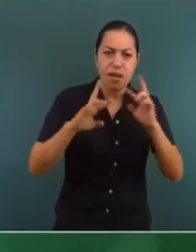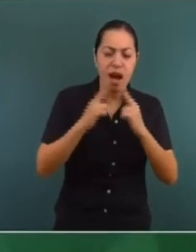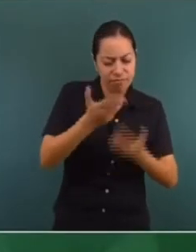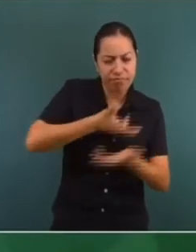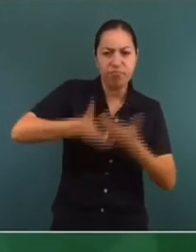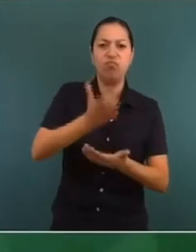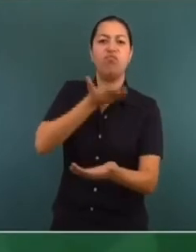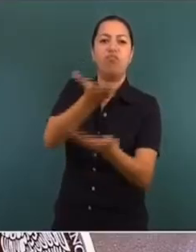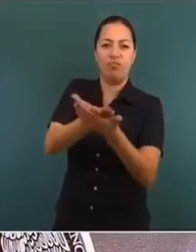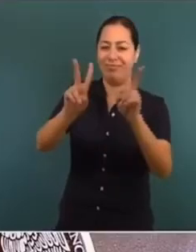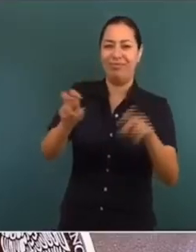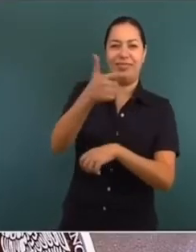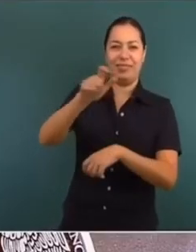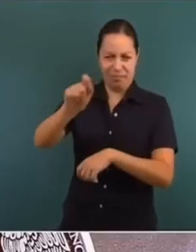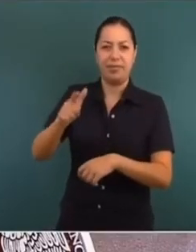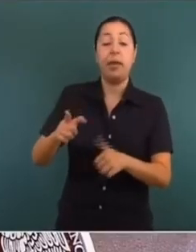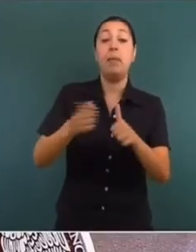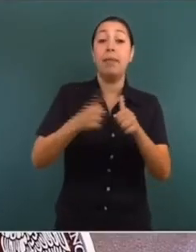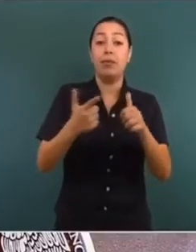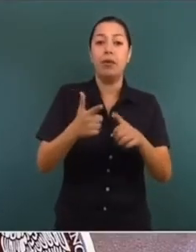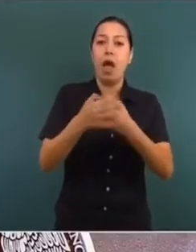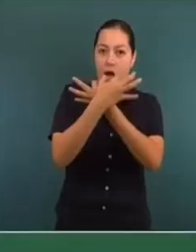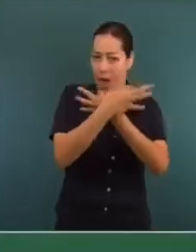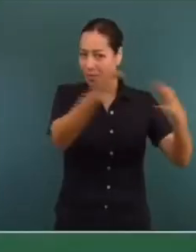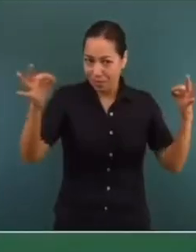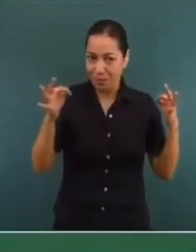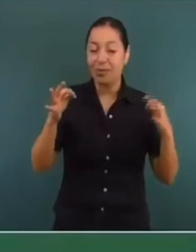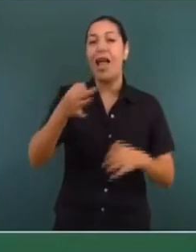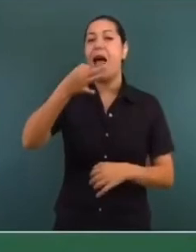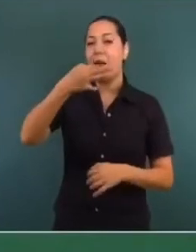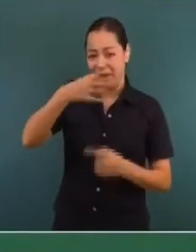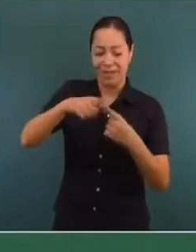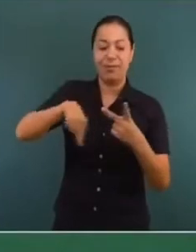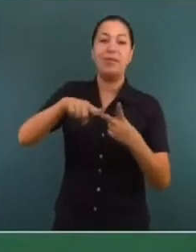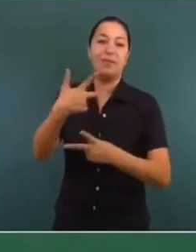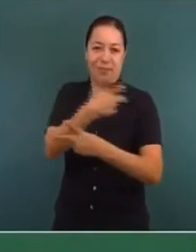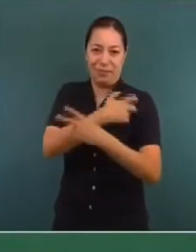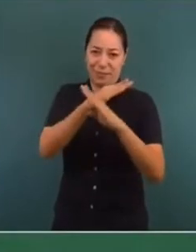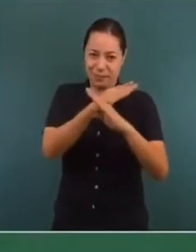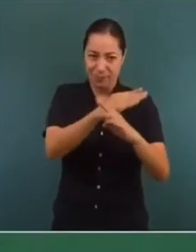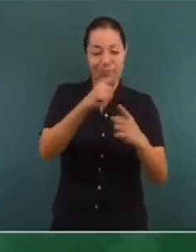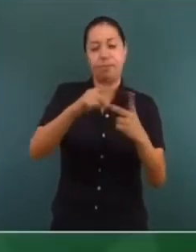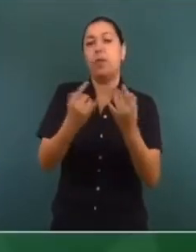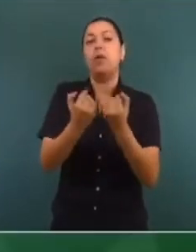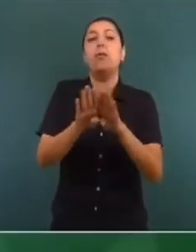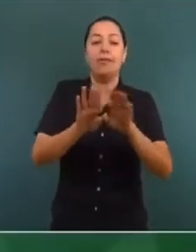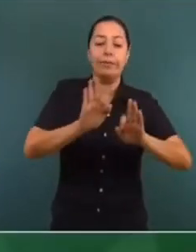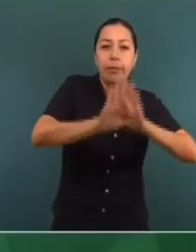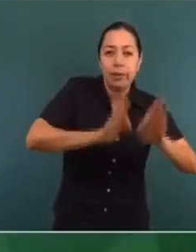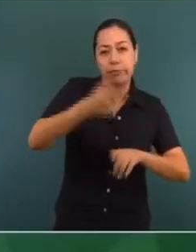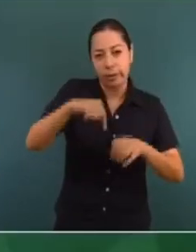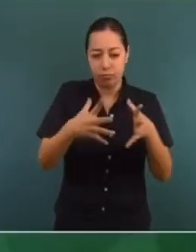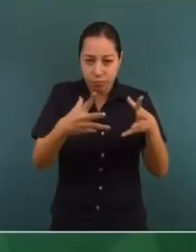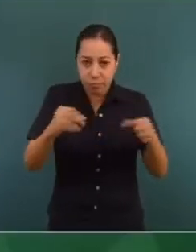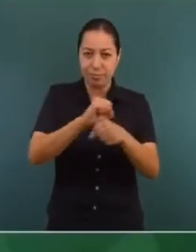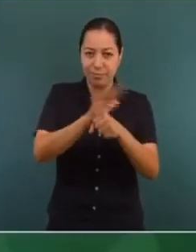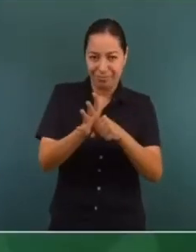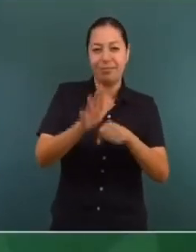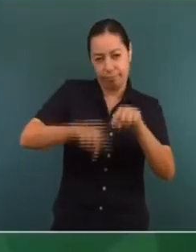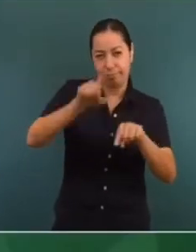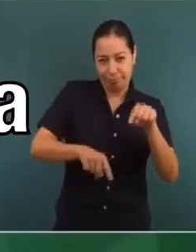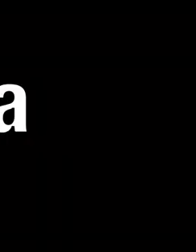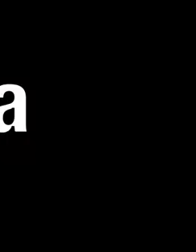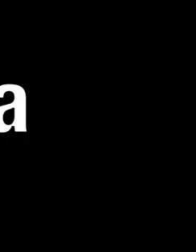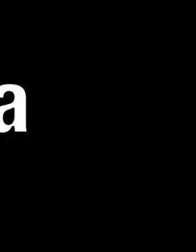que se socializara la medicina y las vacunas. Es decir, los tratamientos y la vacuna para el COVID-19.